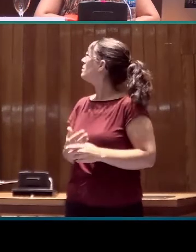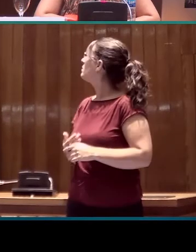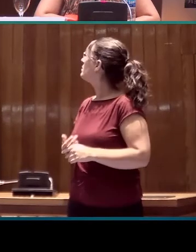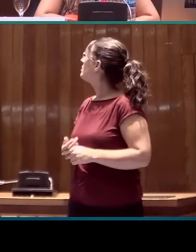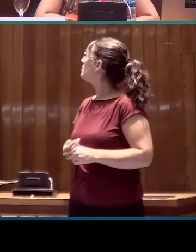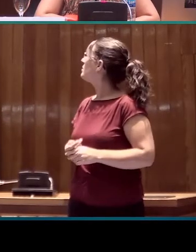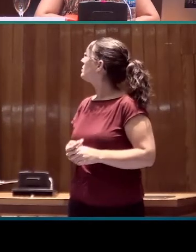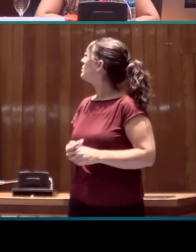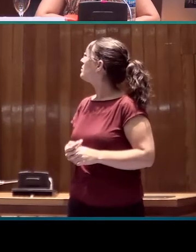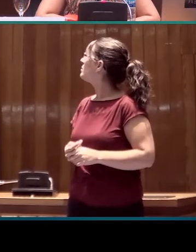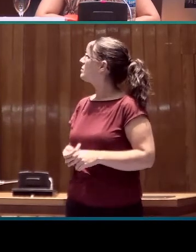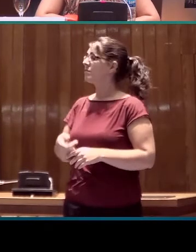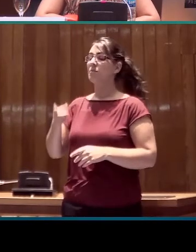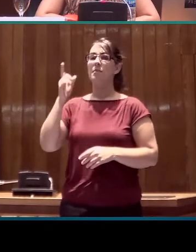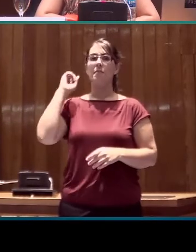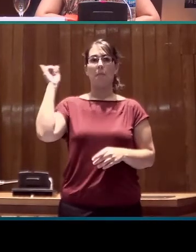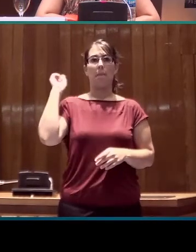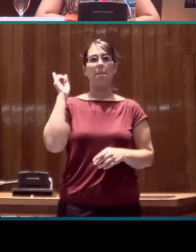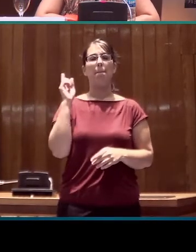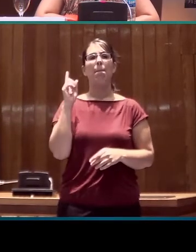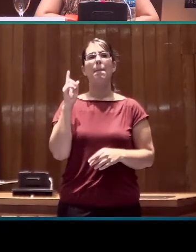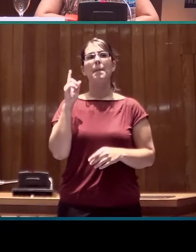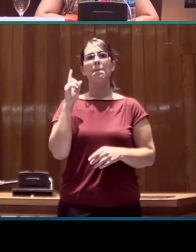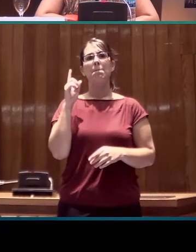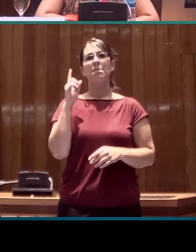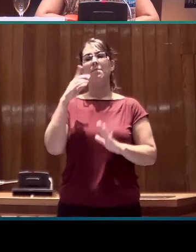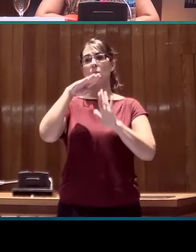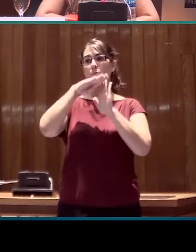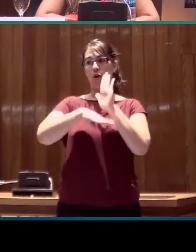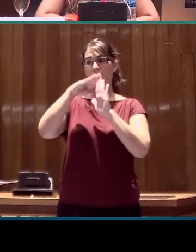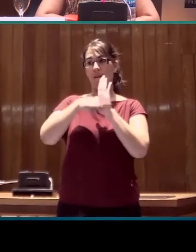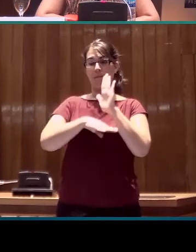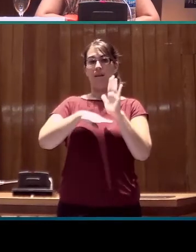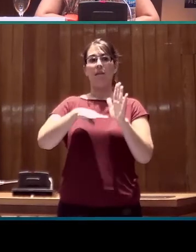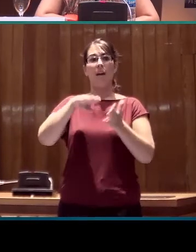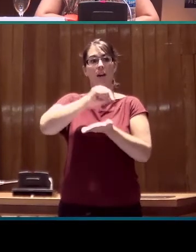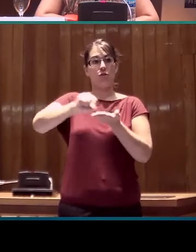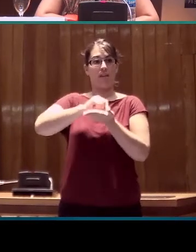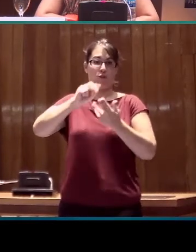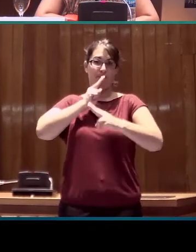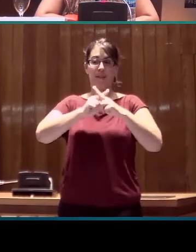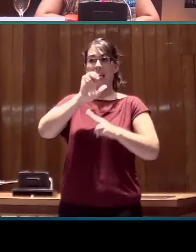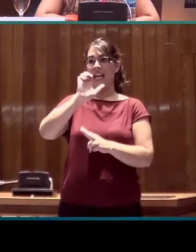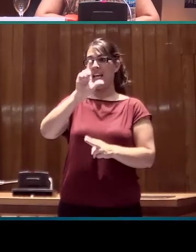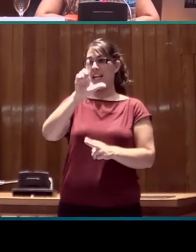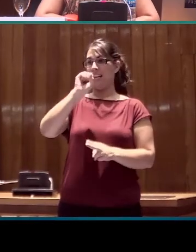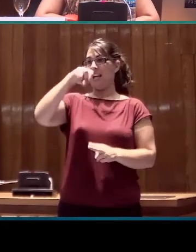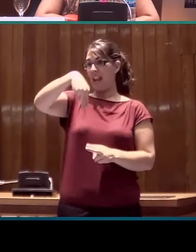en la que señalo las ventajas de este programa de anotación. Permite